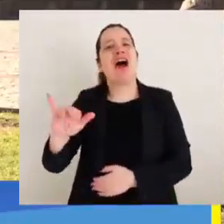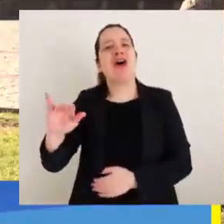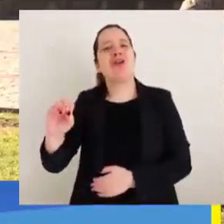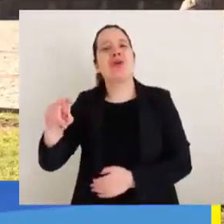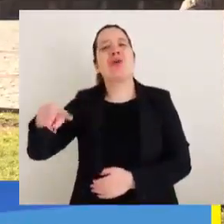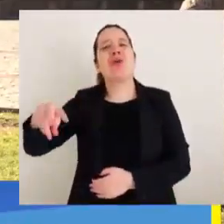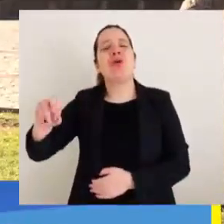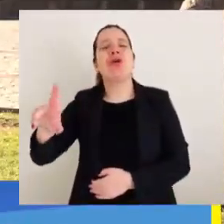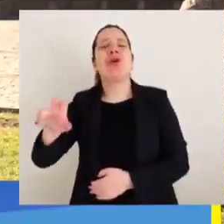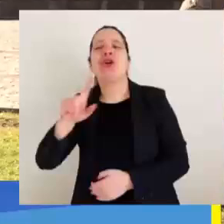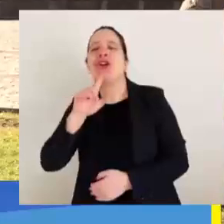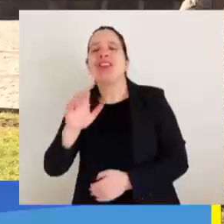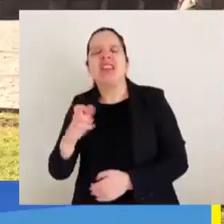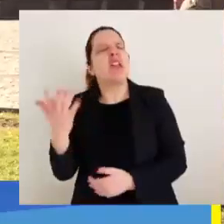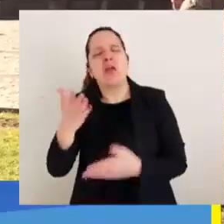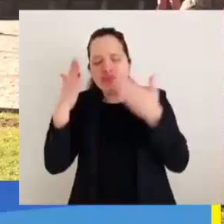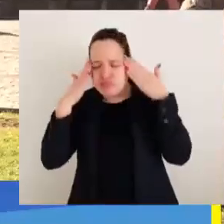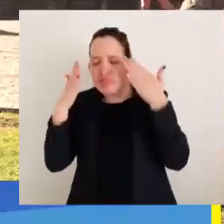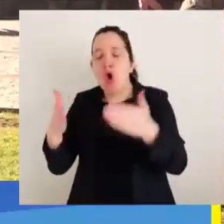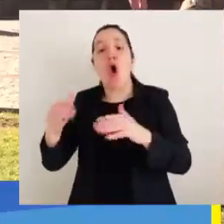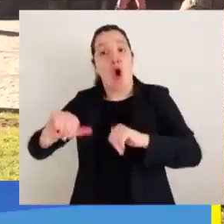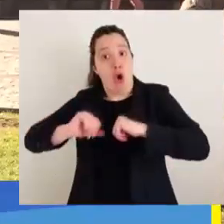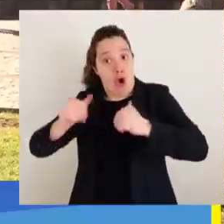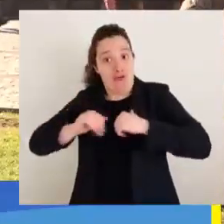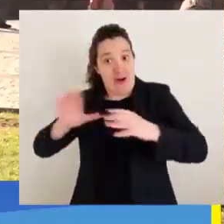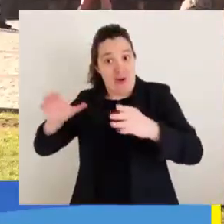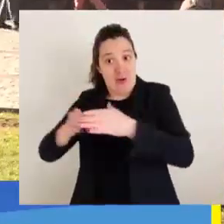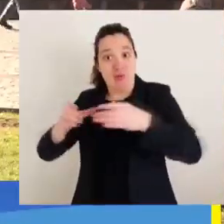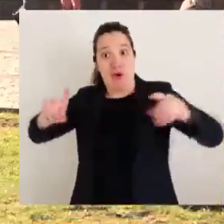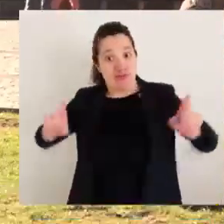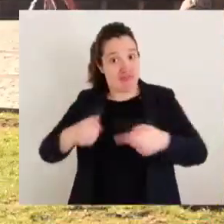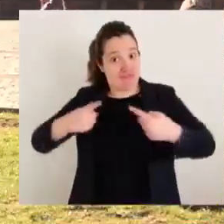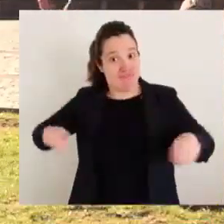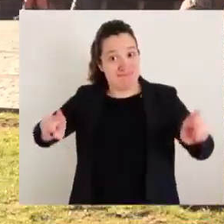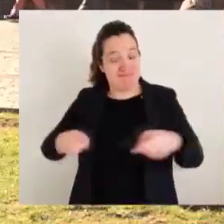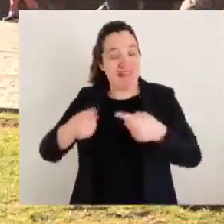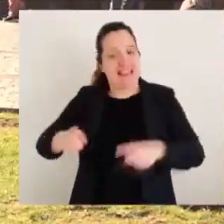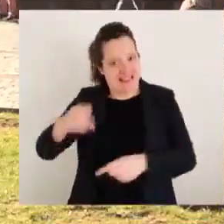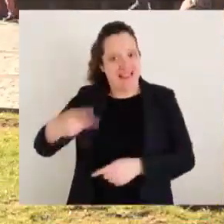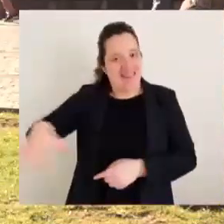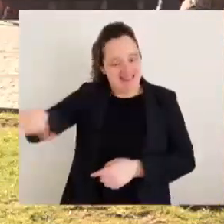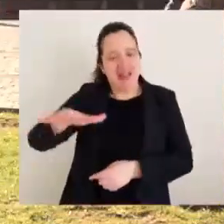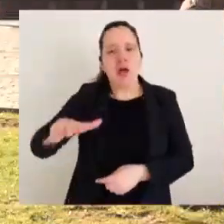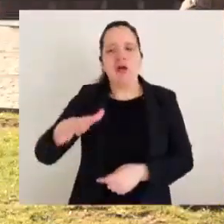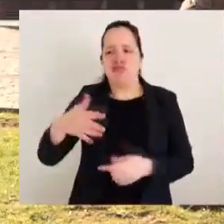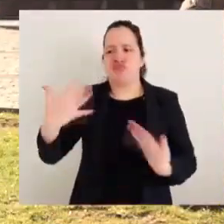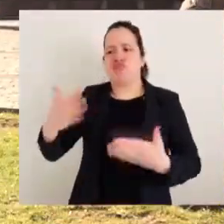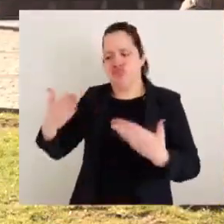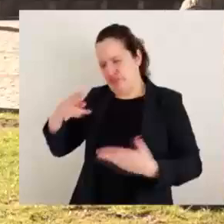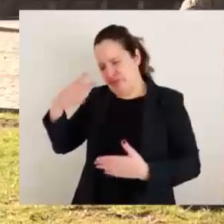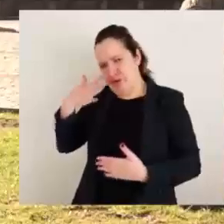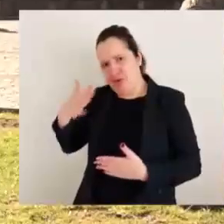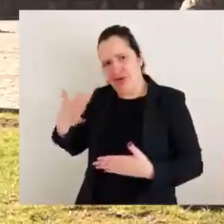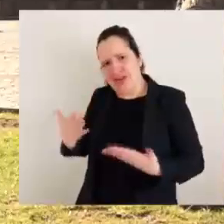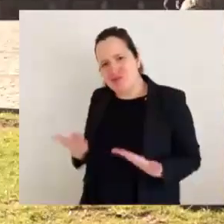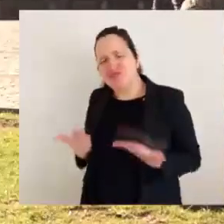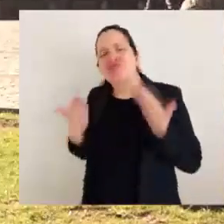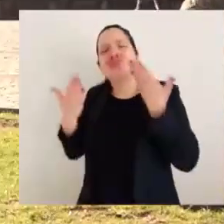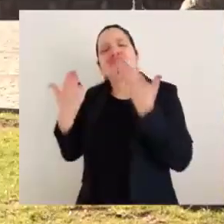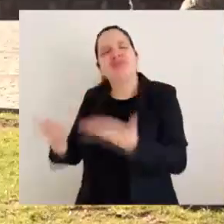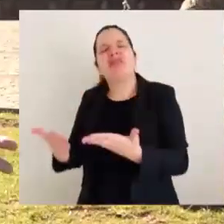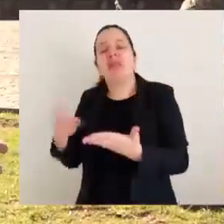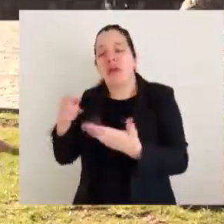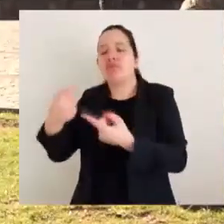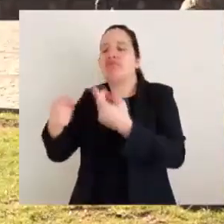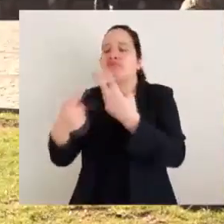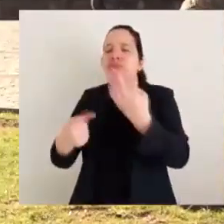a las y los jóvenes de la Orquesta Infanto-Juvenil de Barrio Norte que recibieron una importante indumentaria.